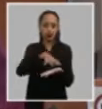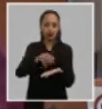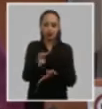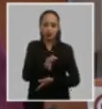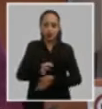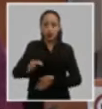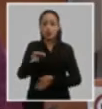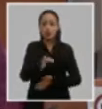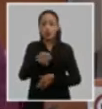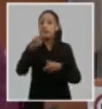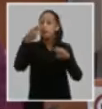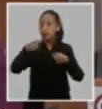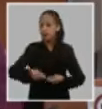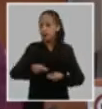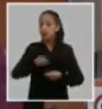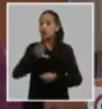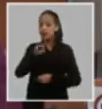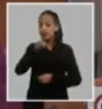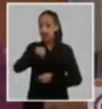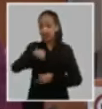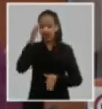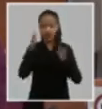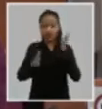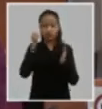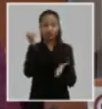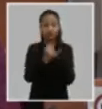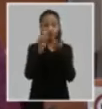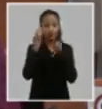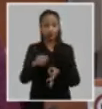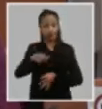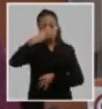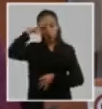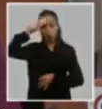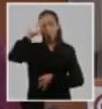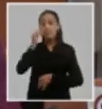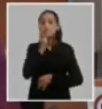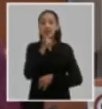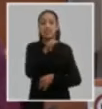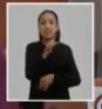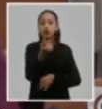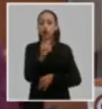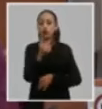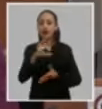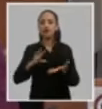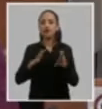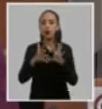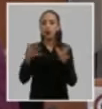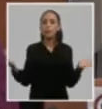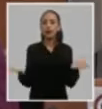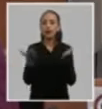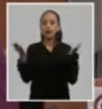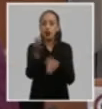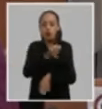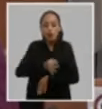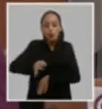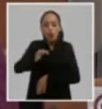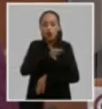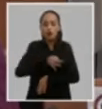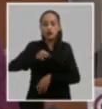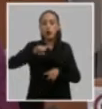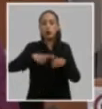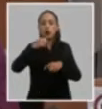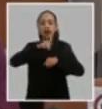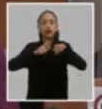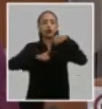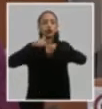tenemos que señalar que en este periodo se han aprobado en el país más de 110 estrategias de desarrollo municipal por las